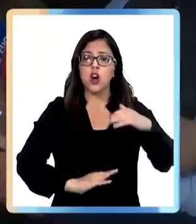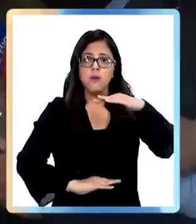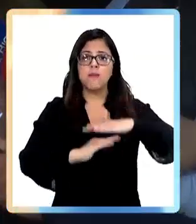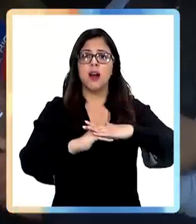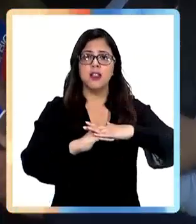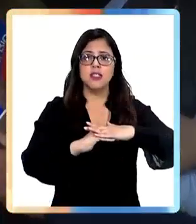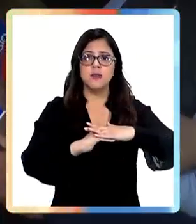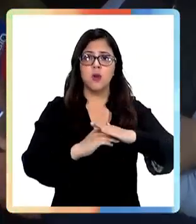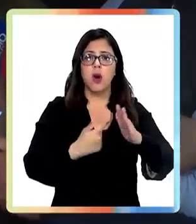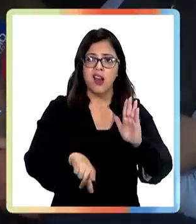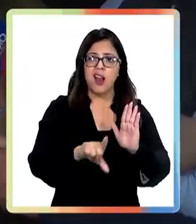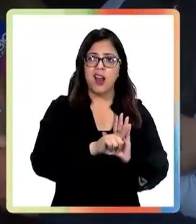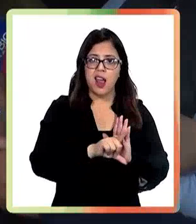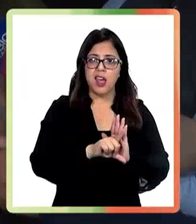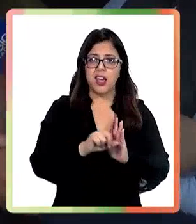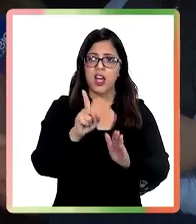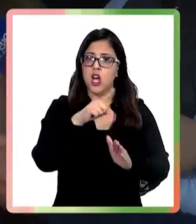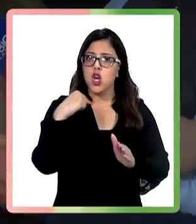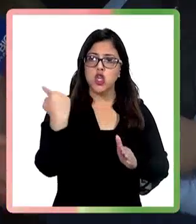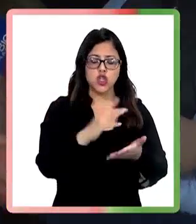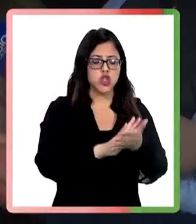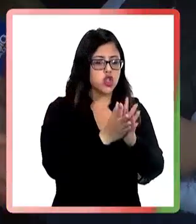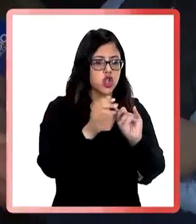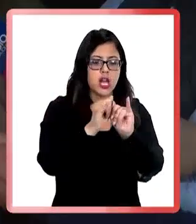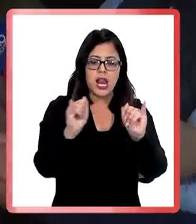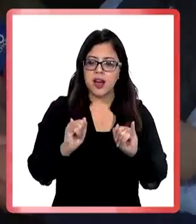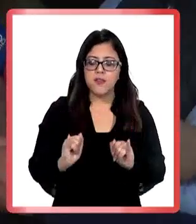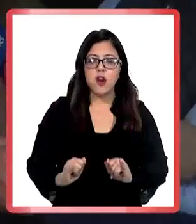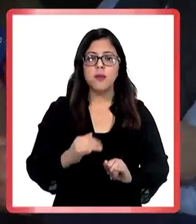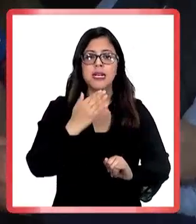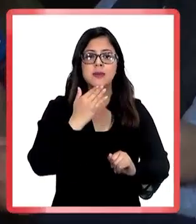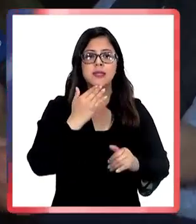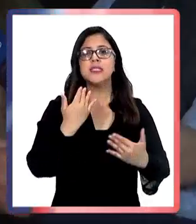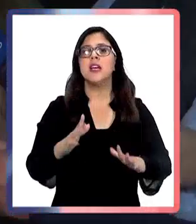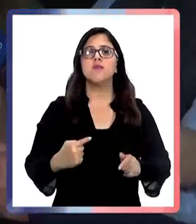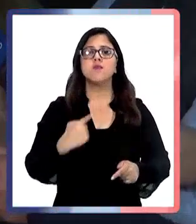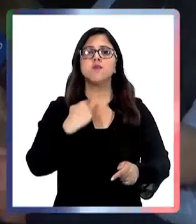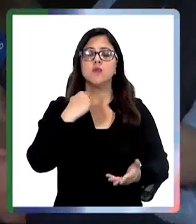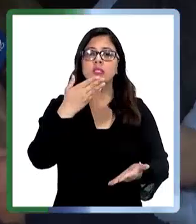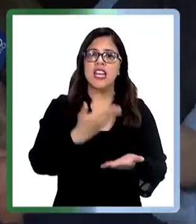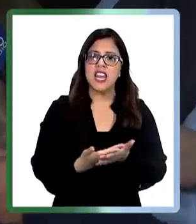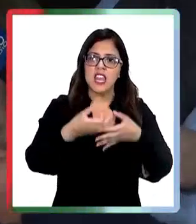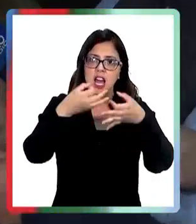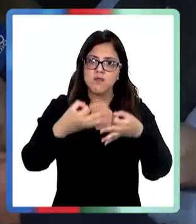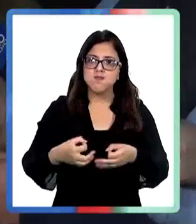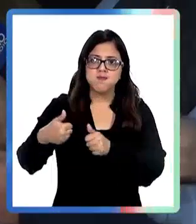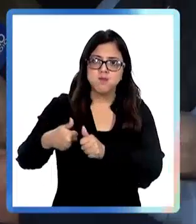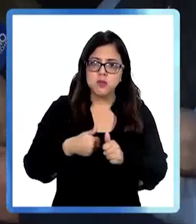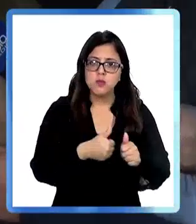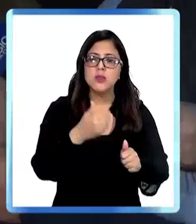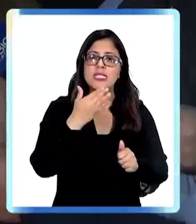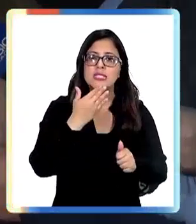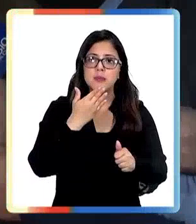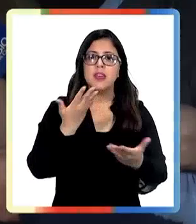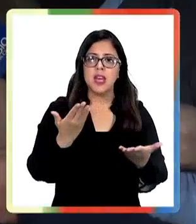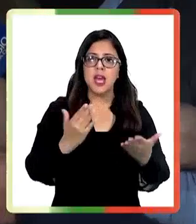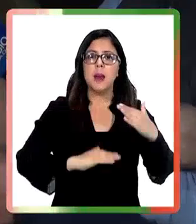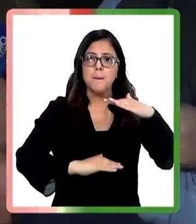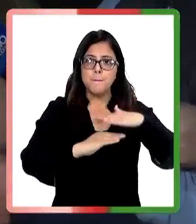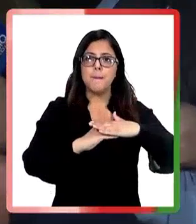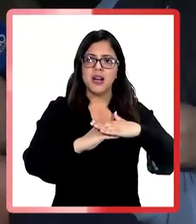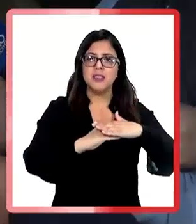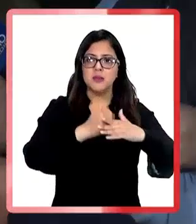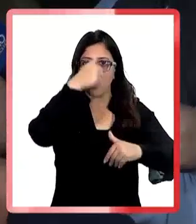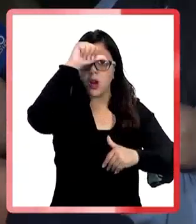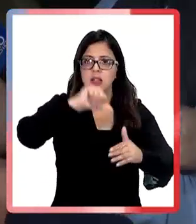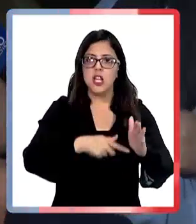corresponda según la ley. Vamos a aplicar todos los mecanismos, vamos a estar encima de la querella, y en ese sentido se va a aplicar el máximo rigor